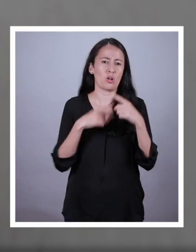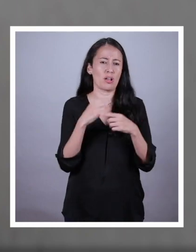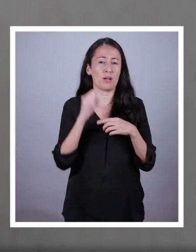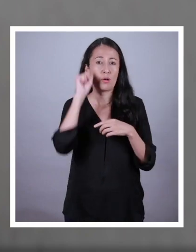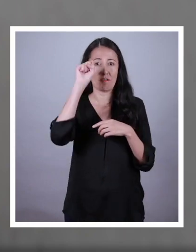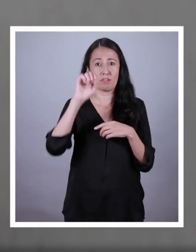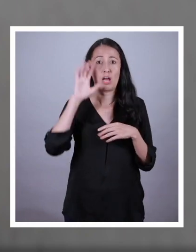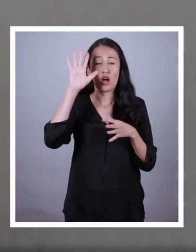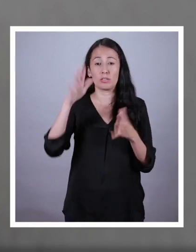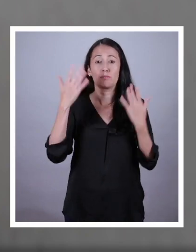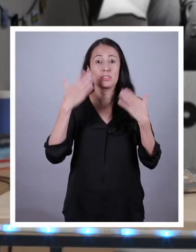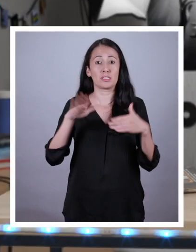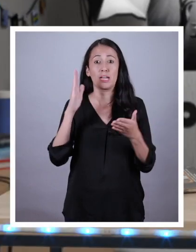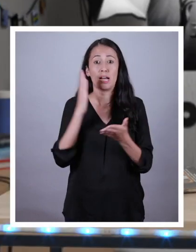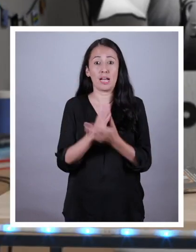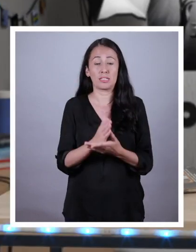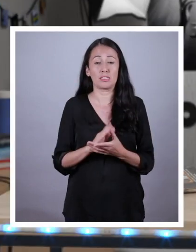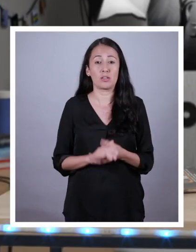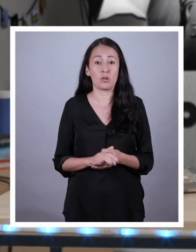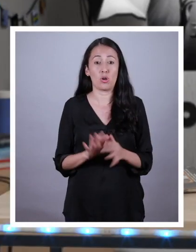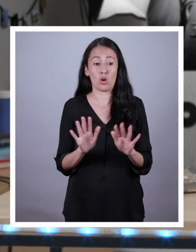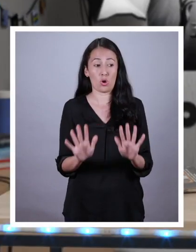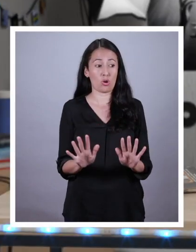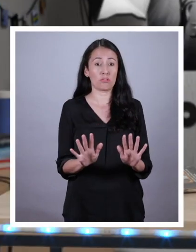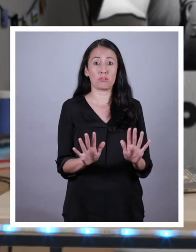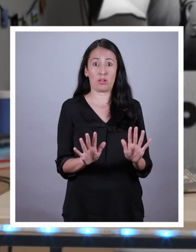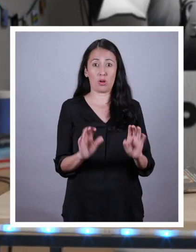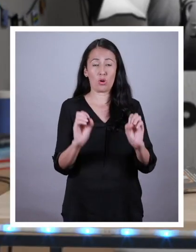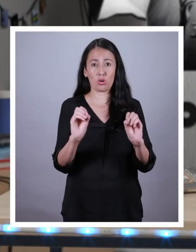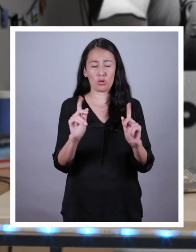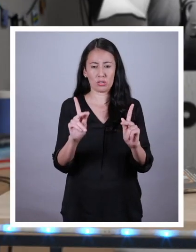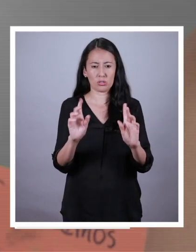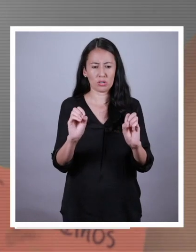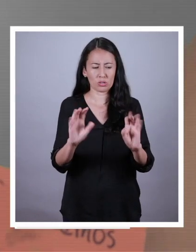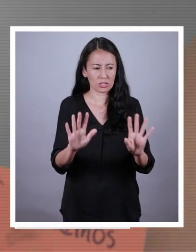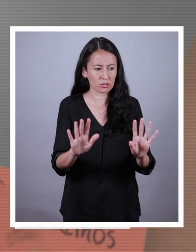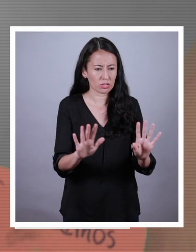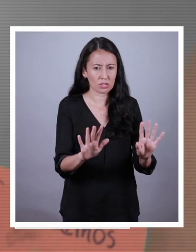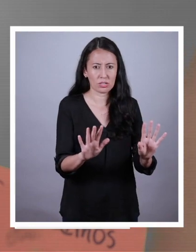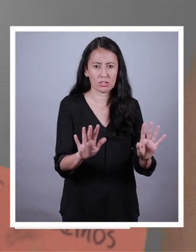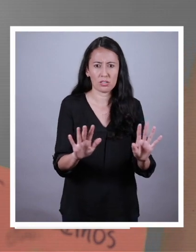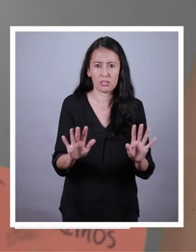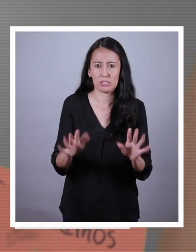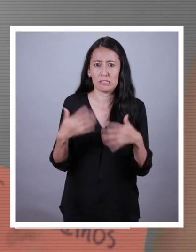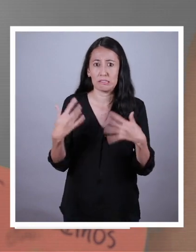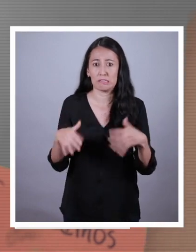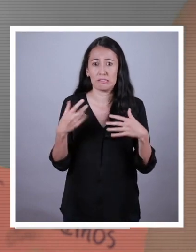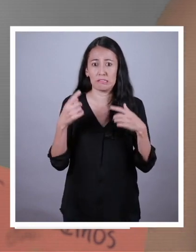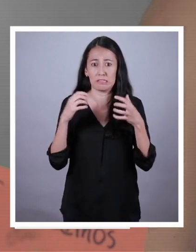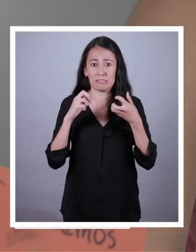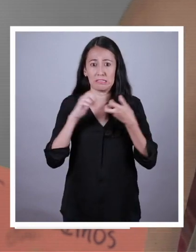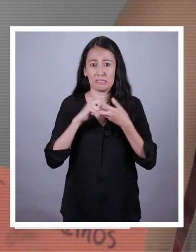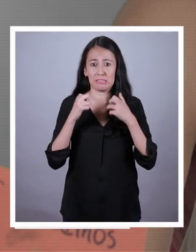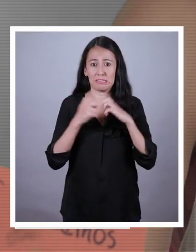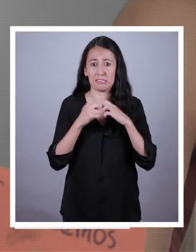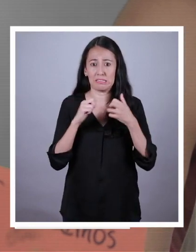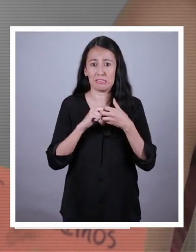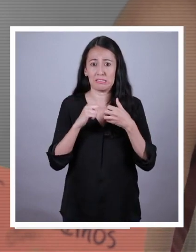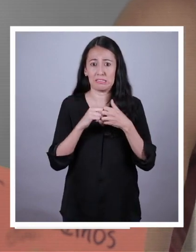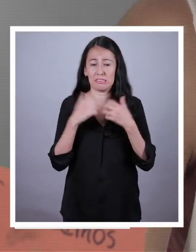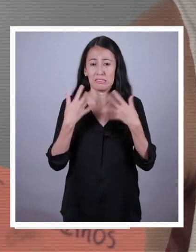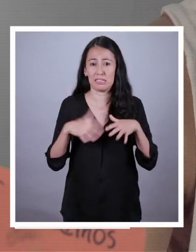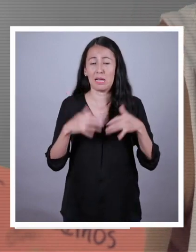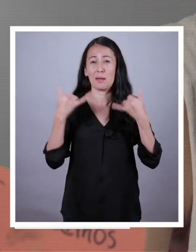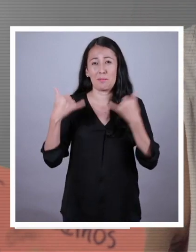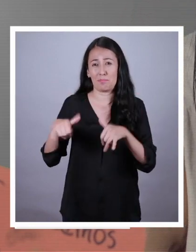filmación! ¡Estamos cansados! ¡Wow! ¡Ok! ¡Ok! ¡Ok! Creo que voy a tener un problema grave.